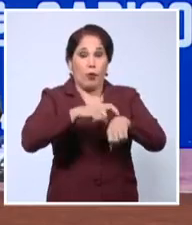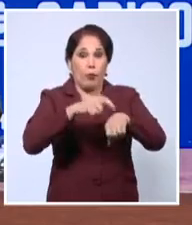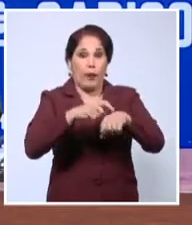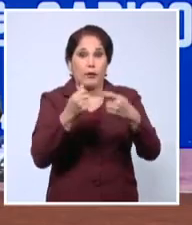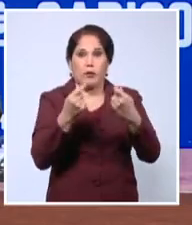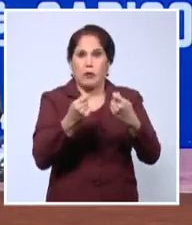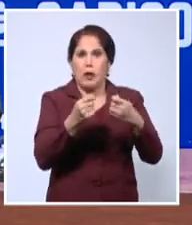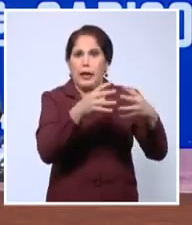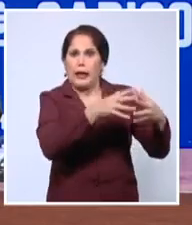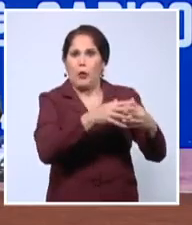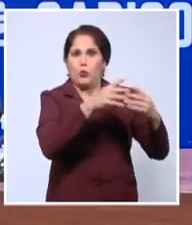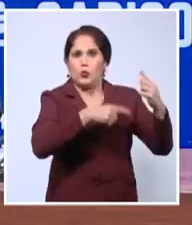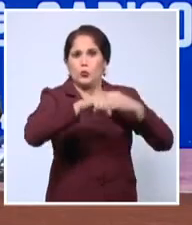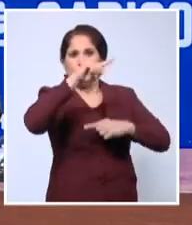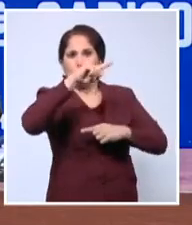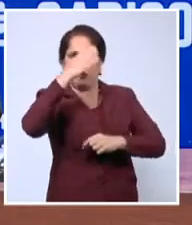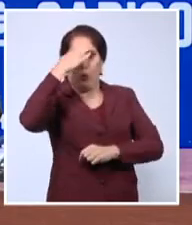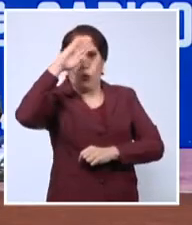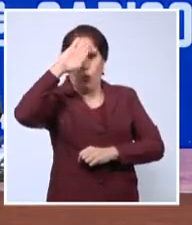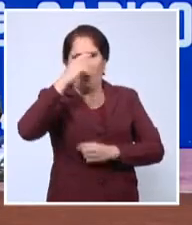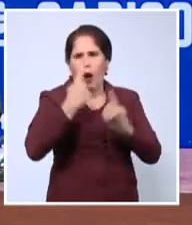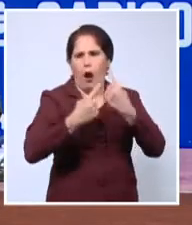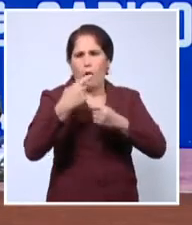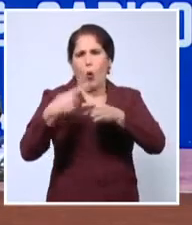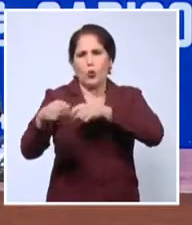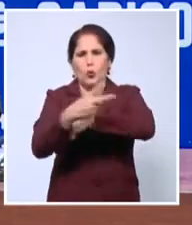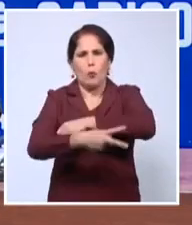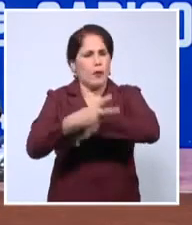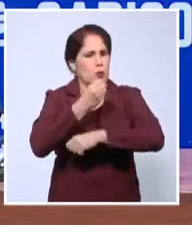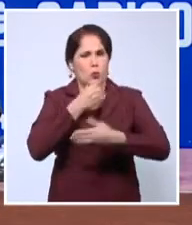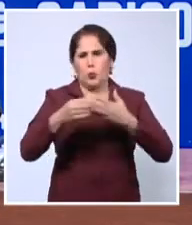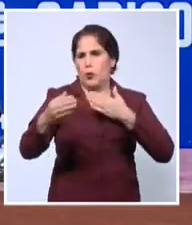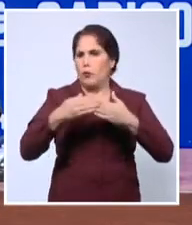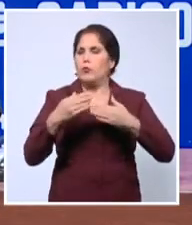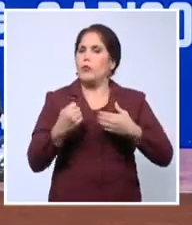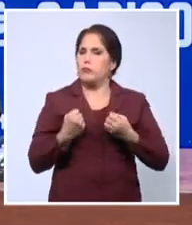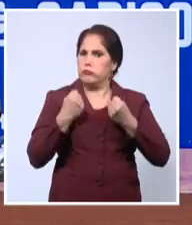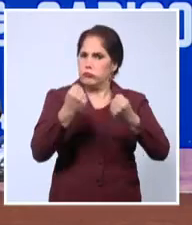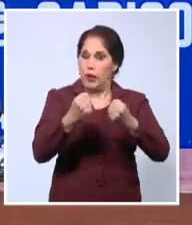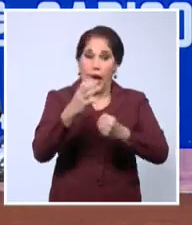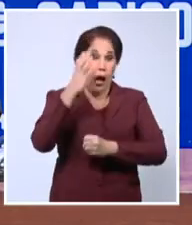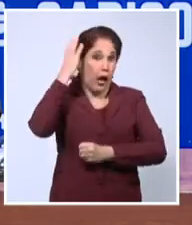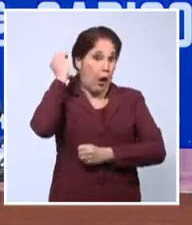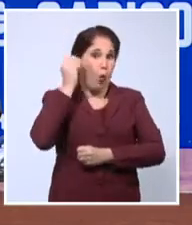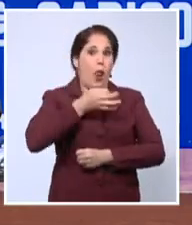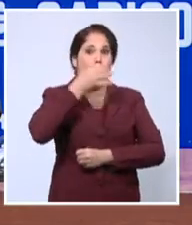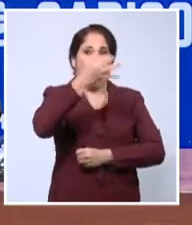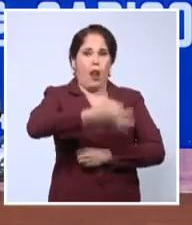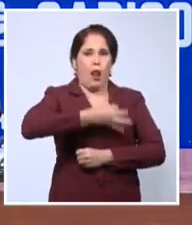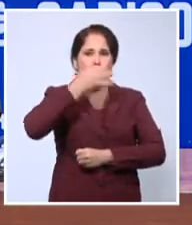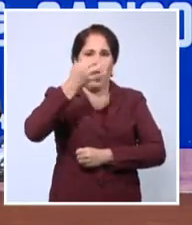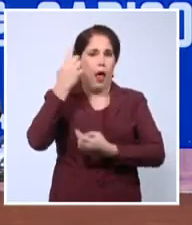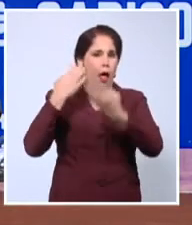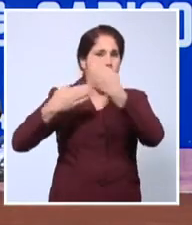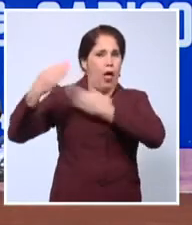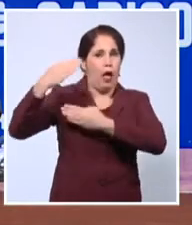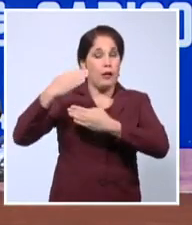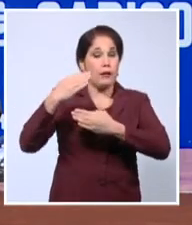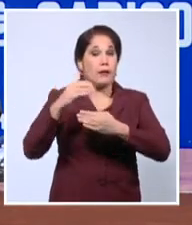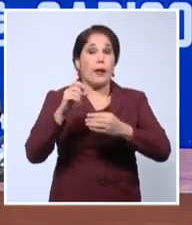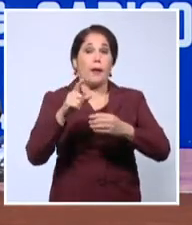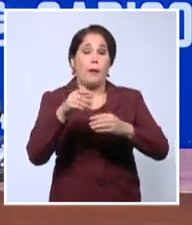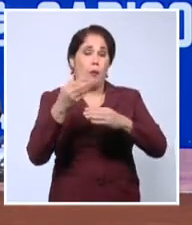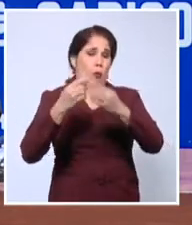amenazas que nos acechan. Tomo las palabras del general de ejército Raúl Castro Ruz en la anterior cita de Antigua y